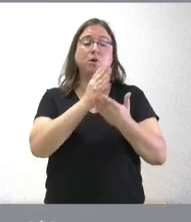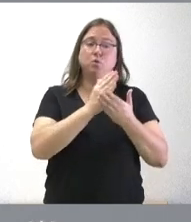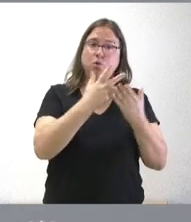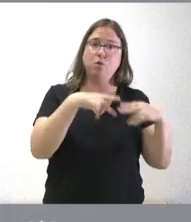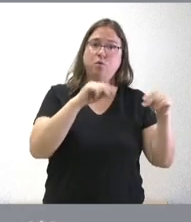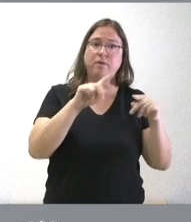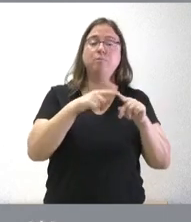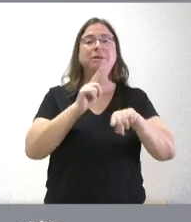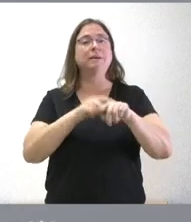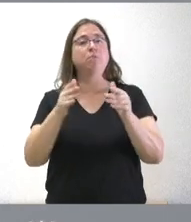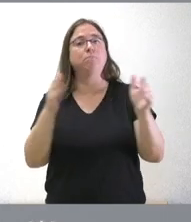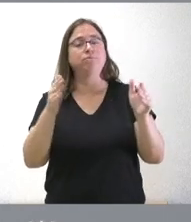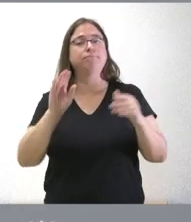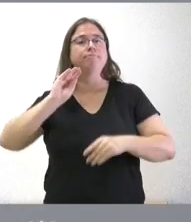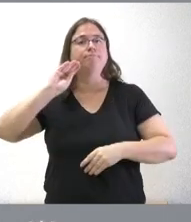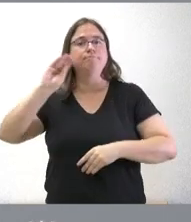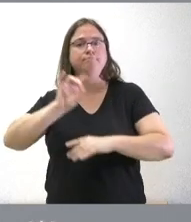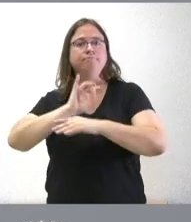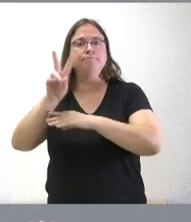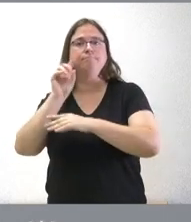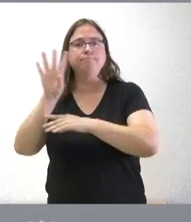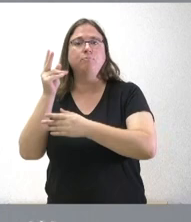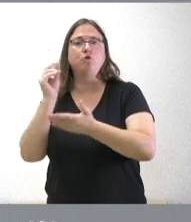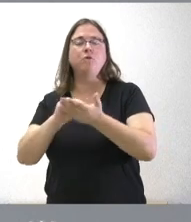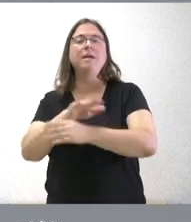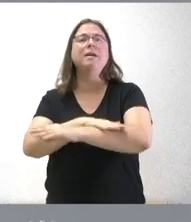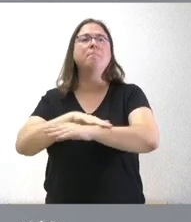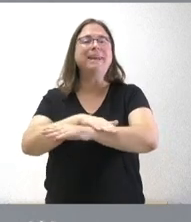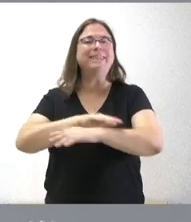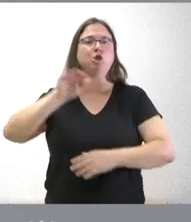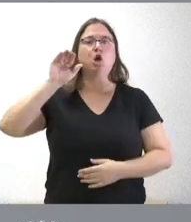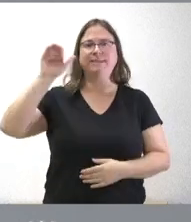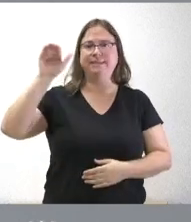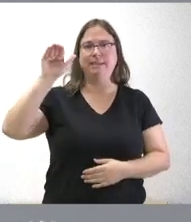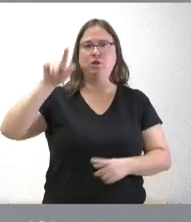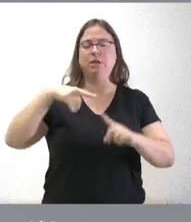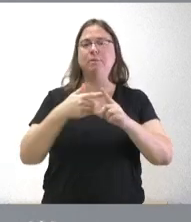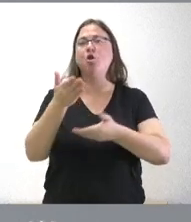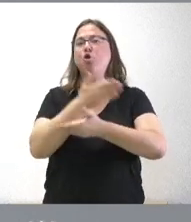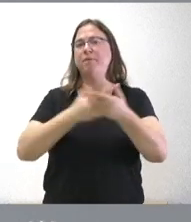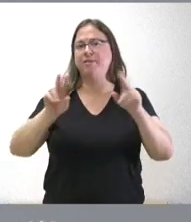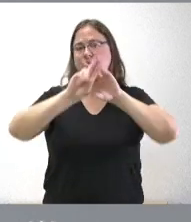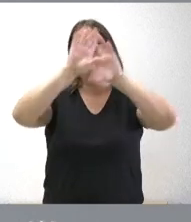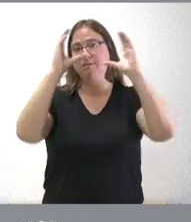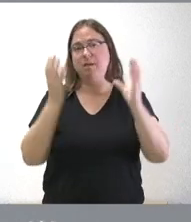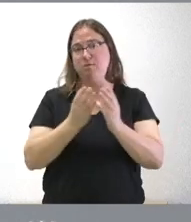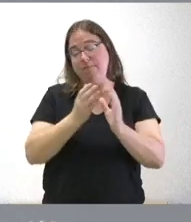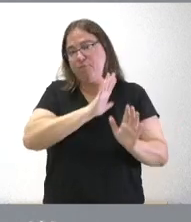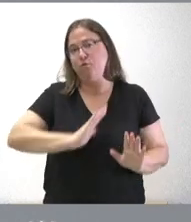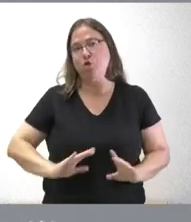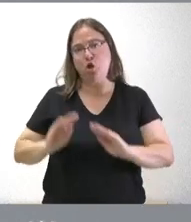cuando se abrió la ventana al ministro de exteriores y cooperación internacional en funciones